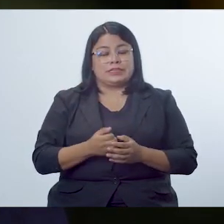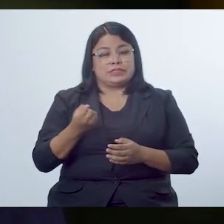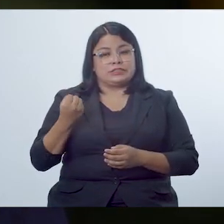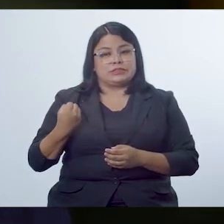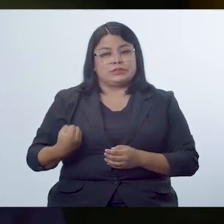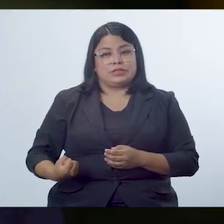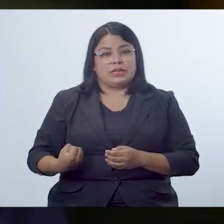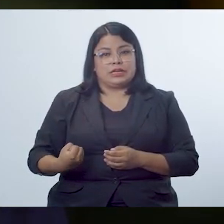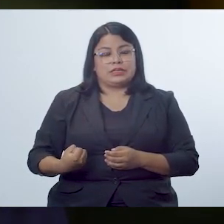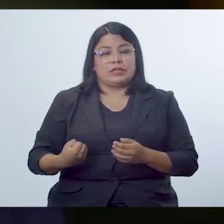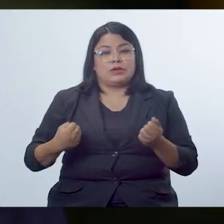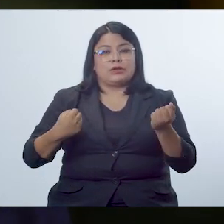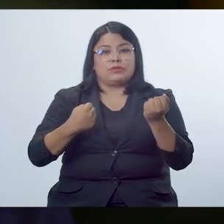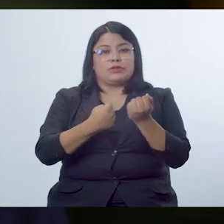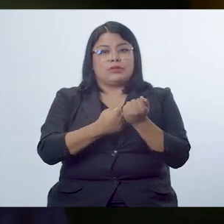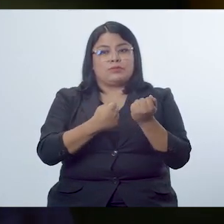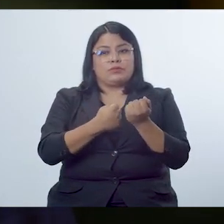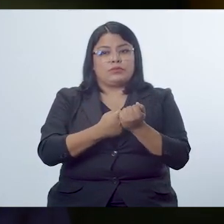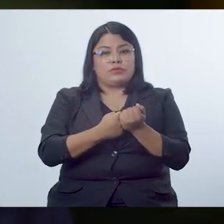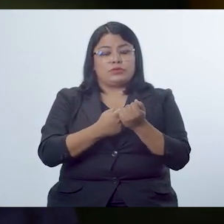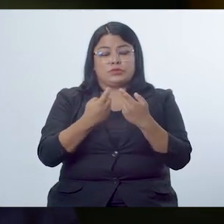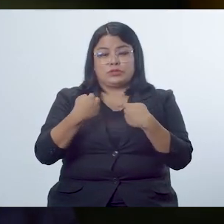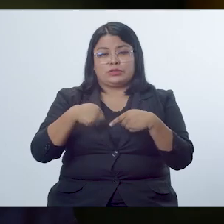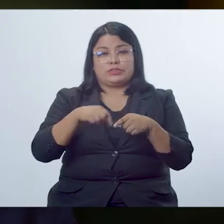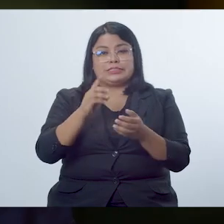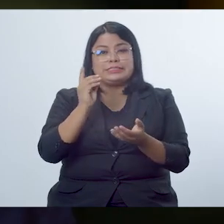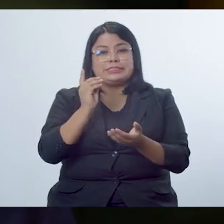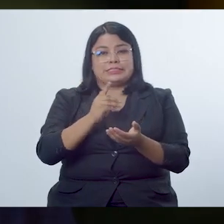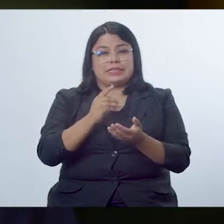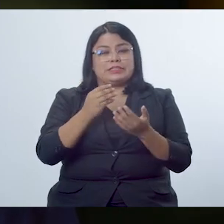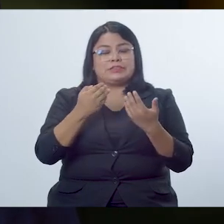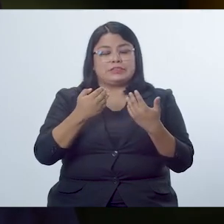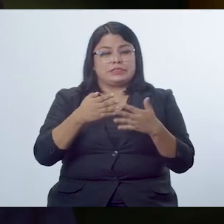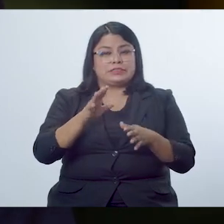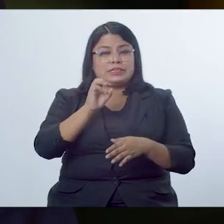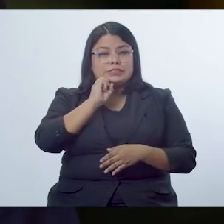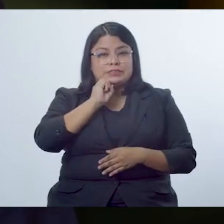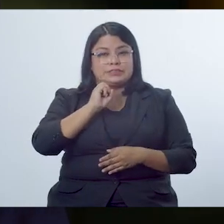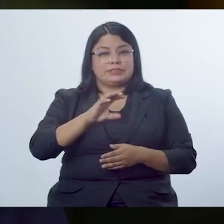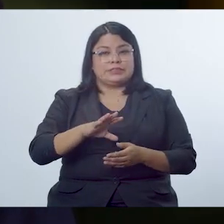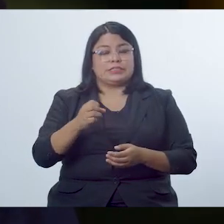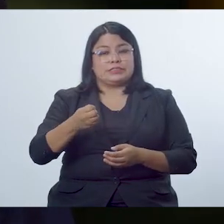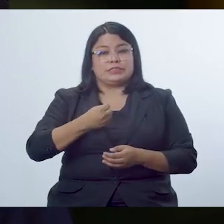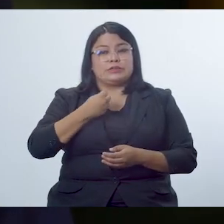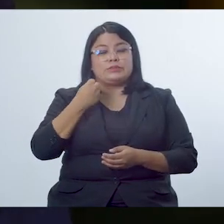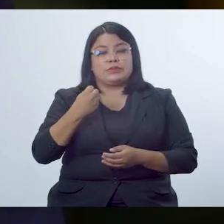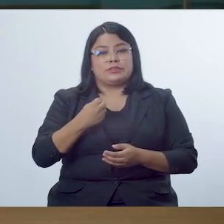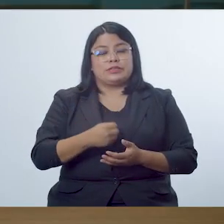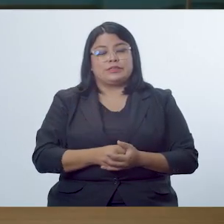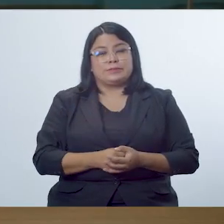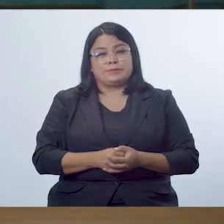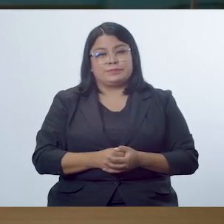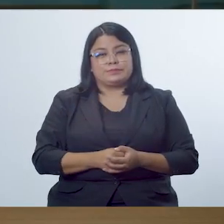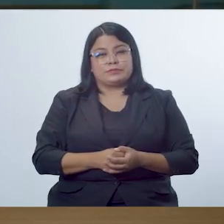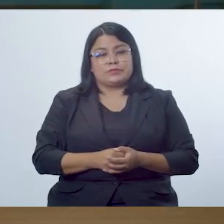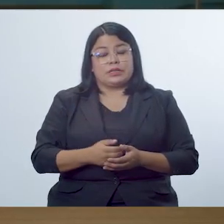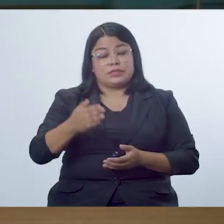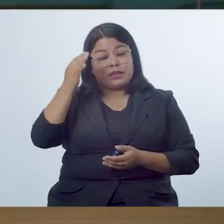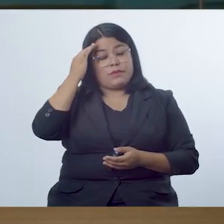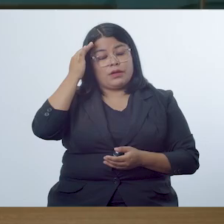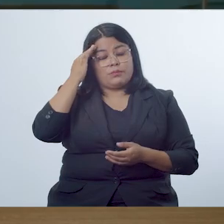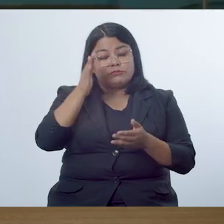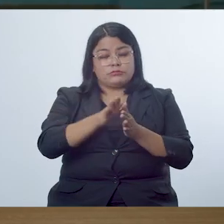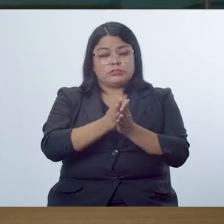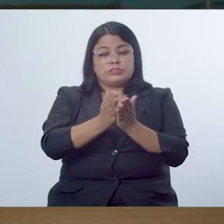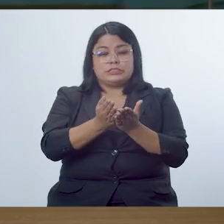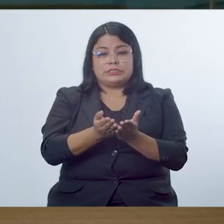estudiantado a través de esa secuencia didáctica que ya mencionamos. Es muy importante, Alondra, que conozcamos que